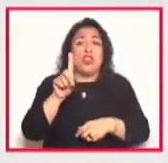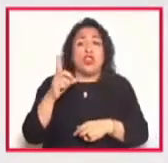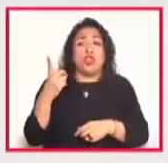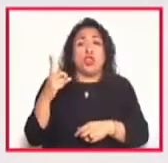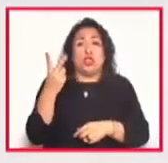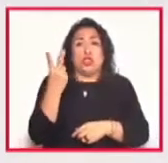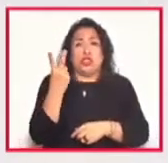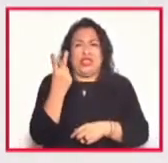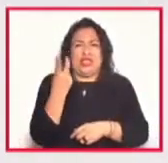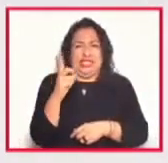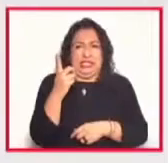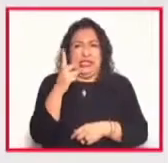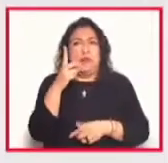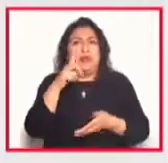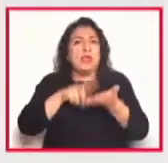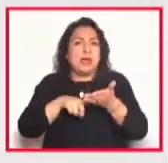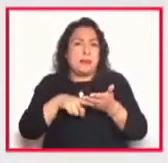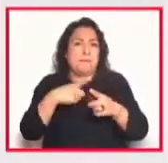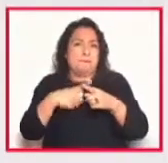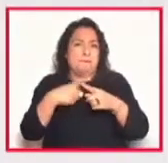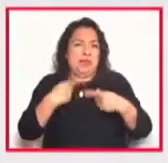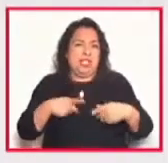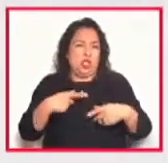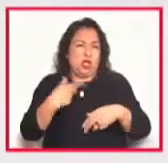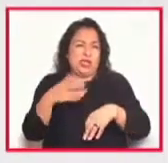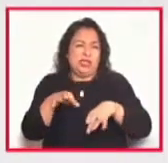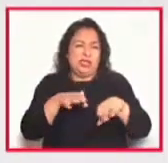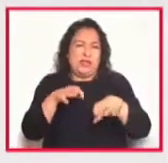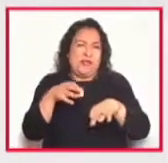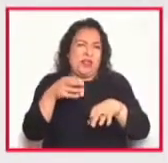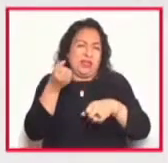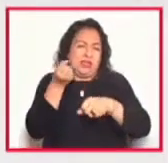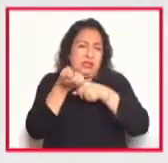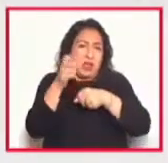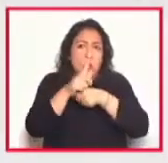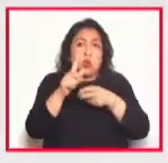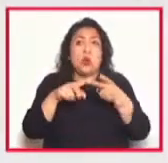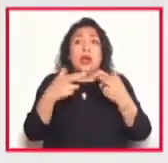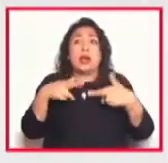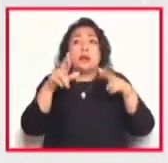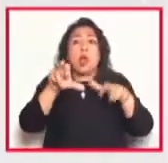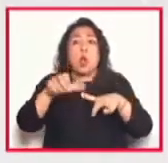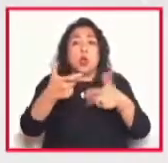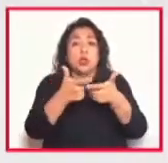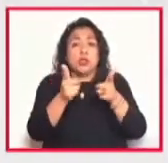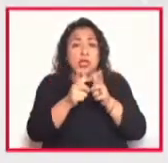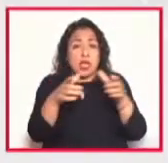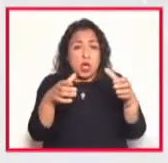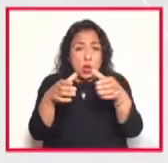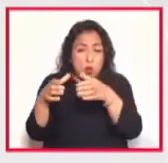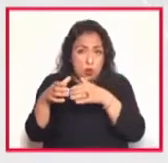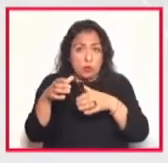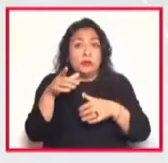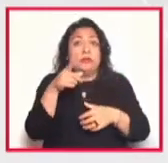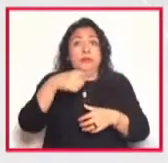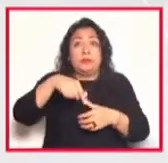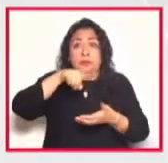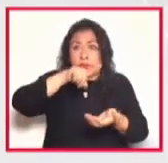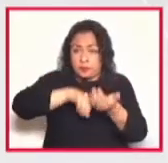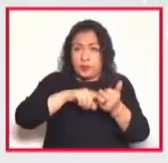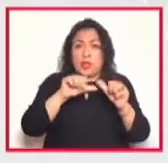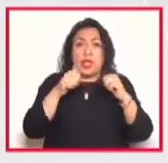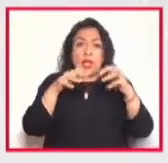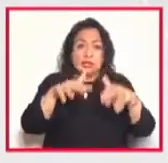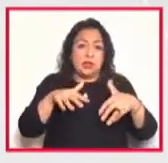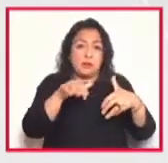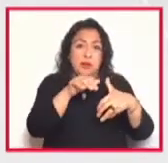funcionarios de la Secretaría de Cultura y representantes de 11 colectivos y grupos artísticos, entre los que estaban la Asamblea por las